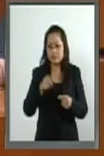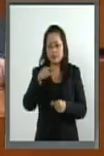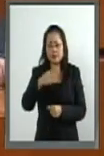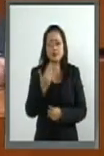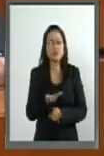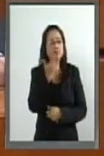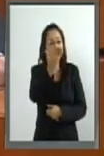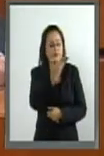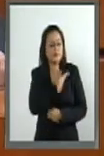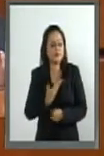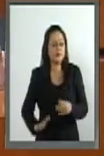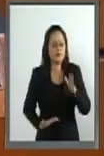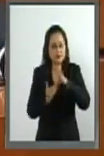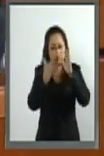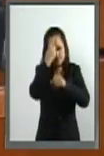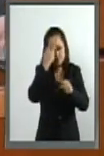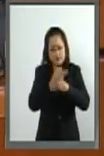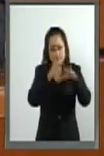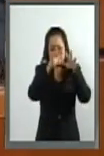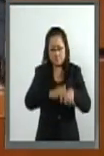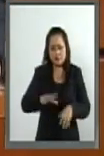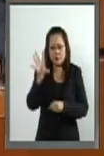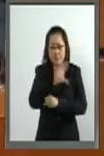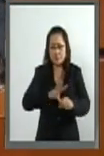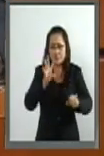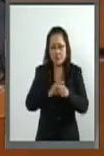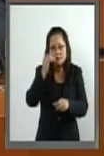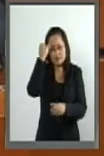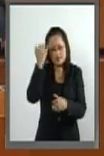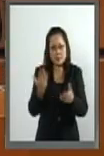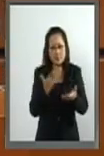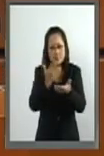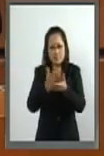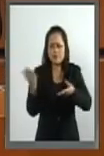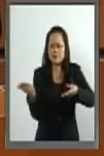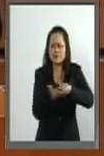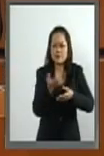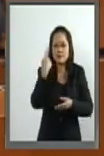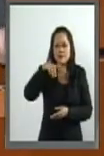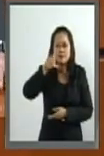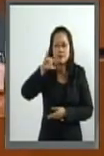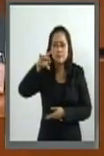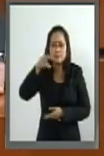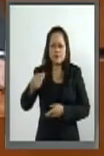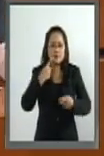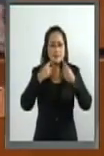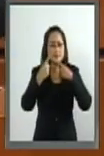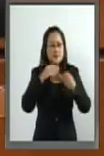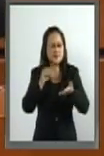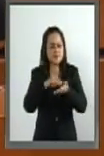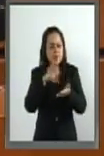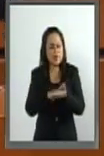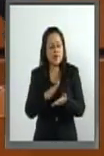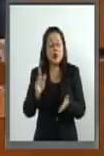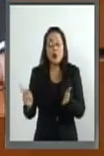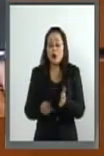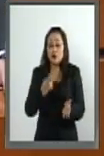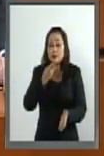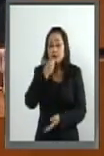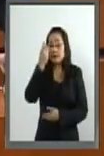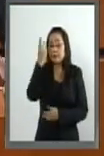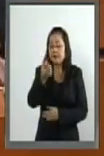Presidencia si inserte la versión íntegra de esta iniciativa en el diario de los debates. Repito,